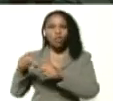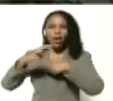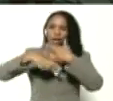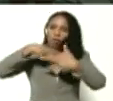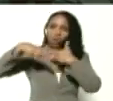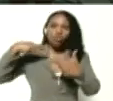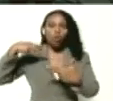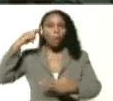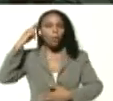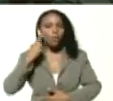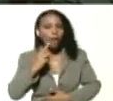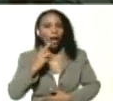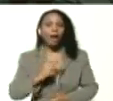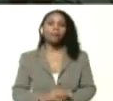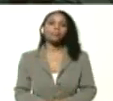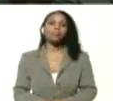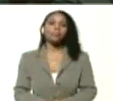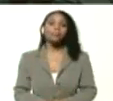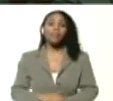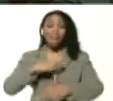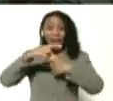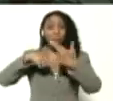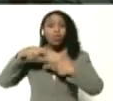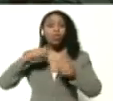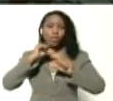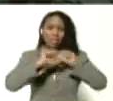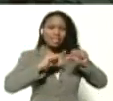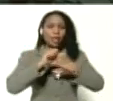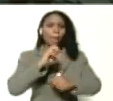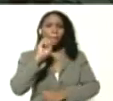es la revolución del siglo XXI